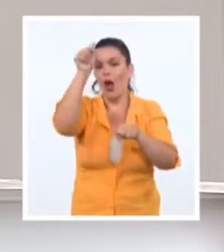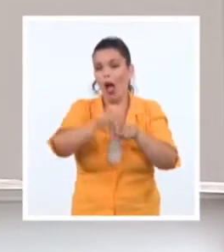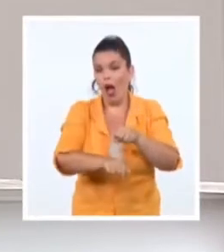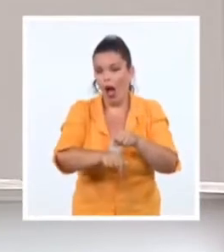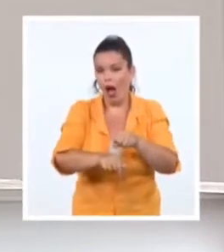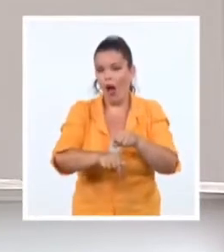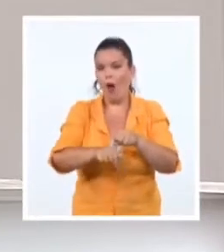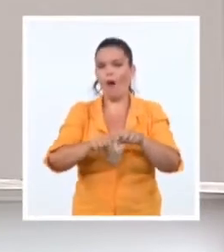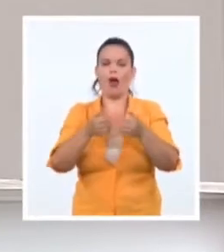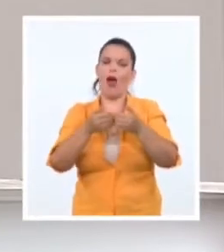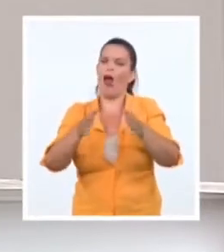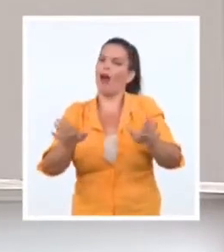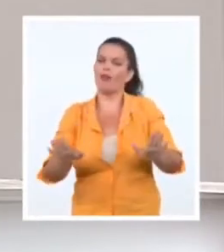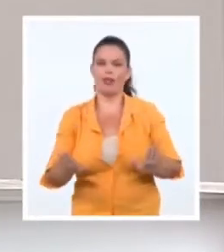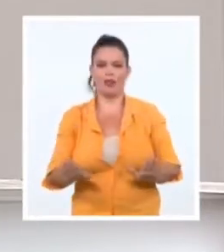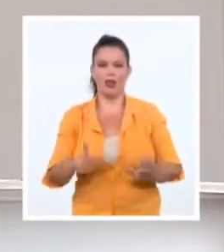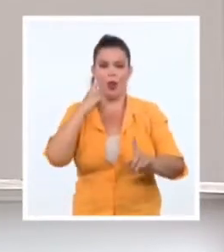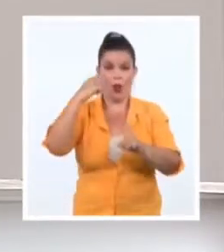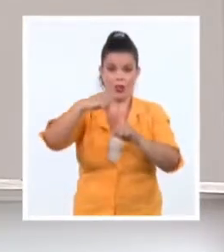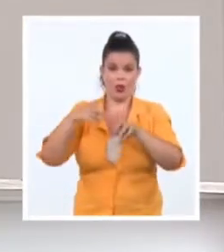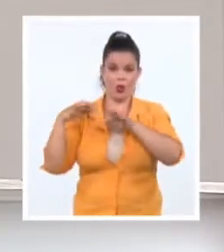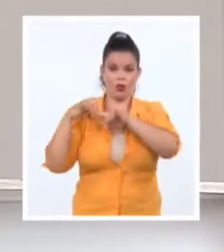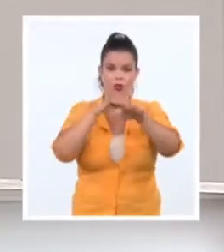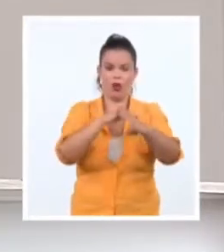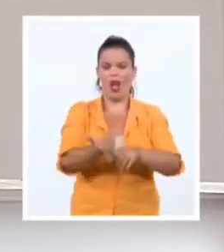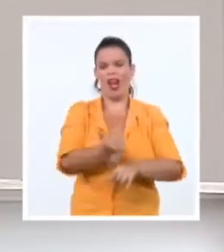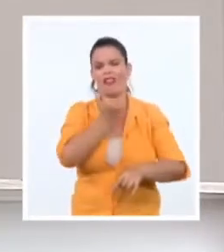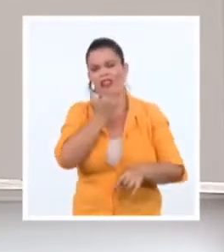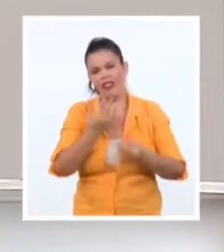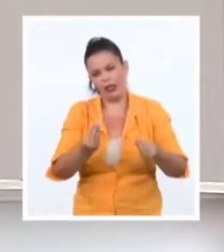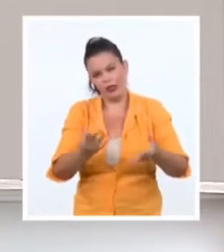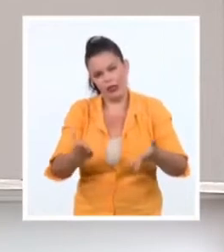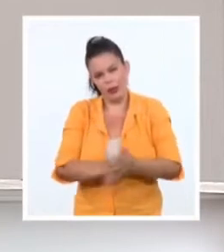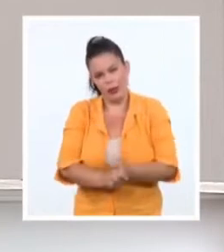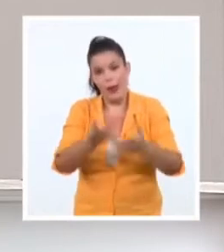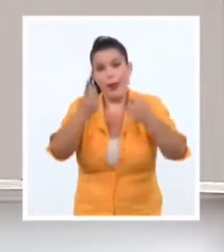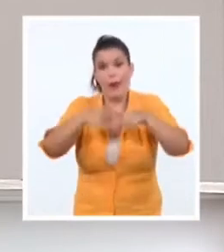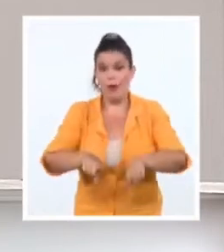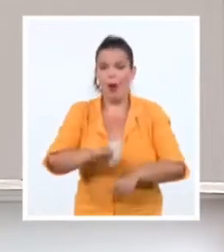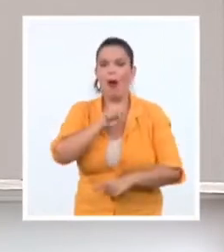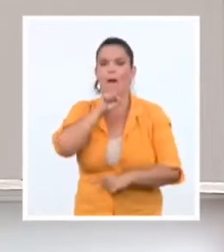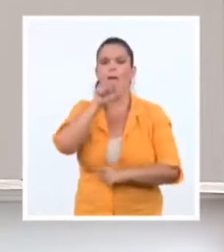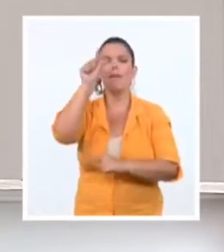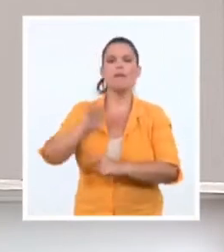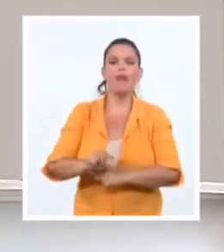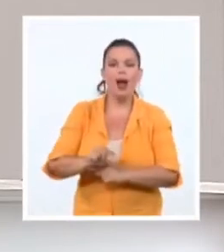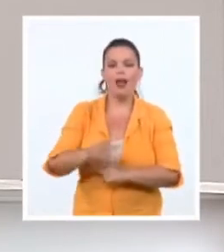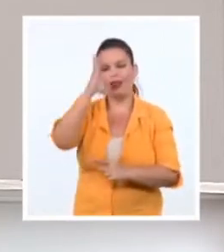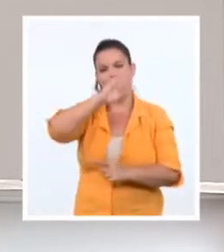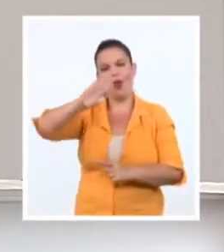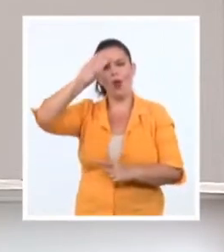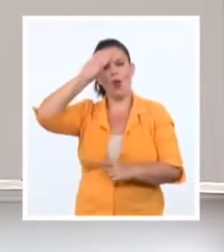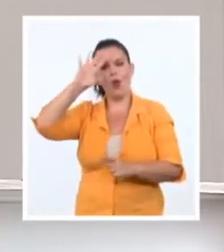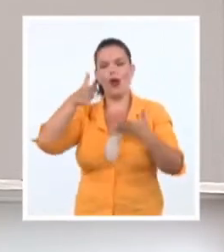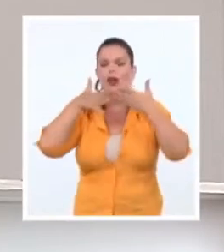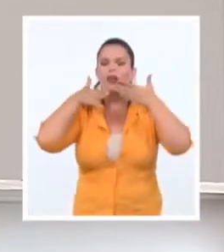odio pretenden frustrar. Pero no podrán impedir que las madres cubanas disfruten ese momento